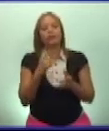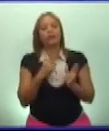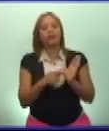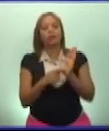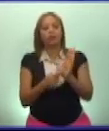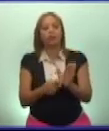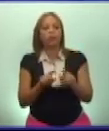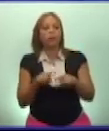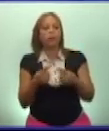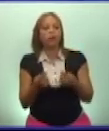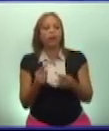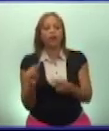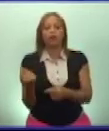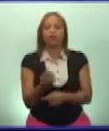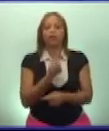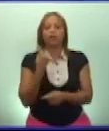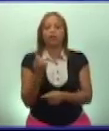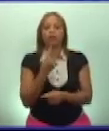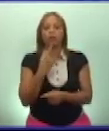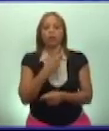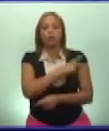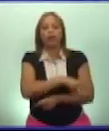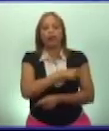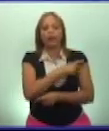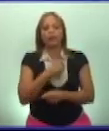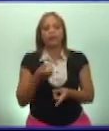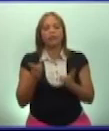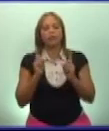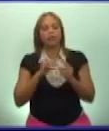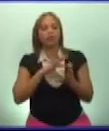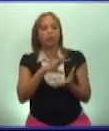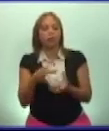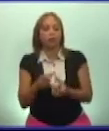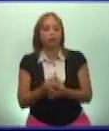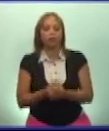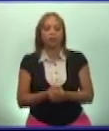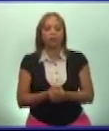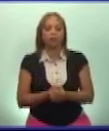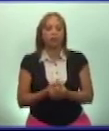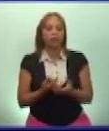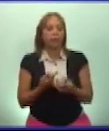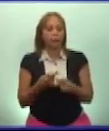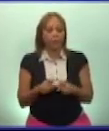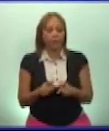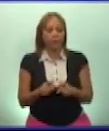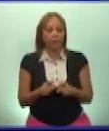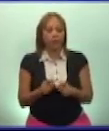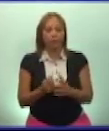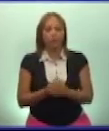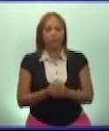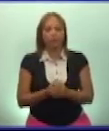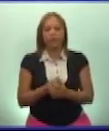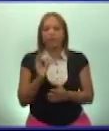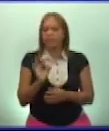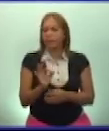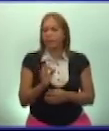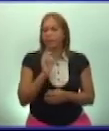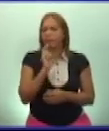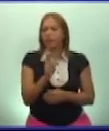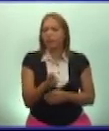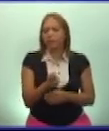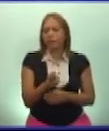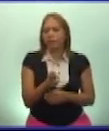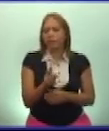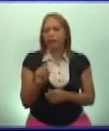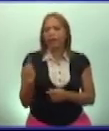somos uno de los países más democráticos del mundo. Pero, siempre te orientamos que